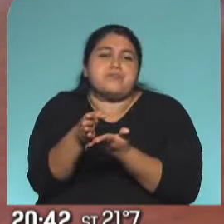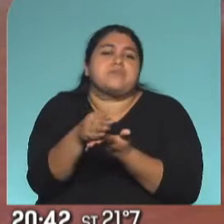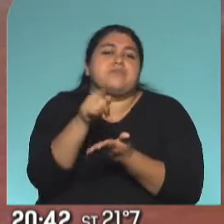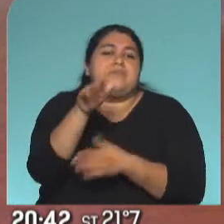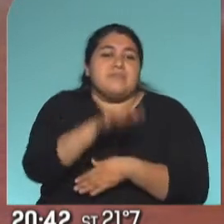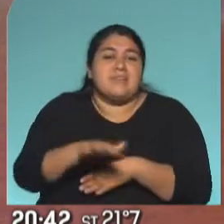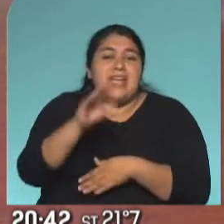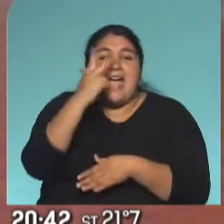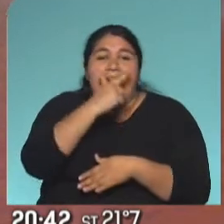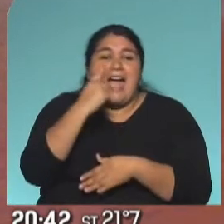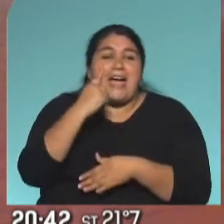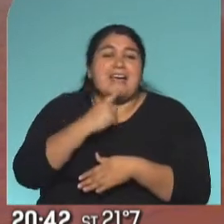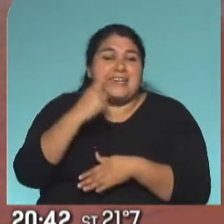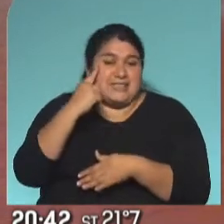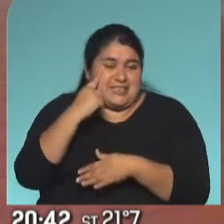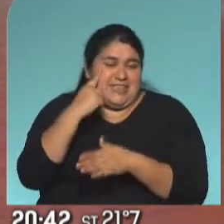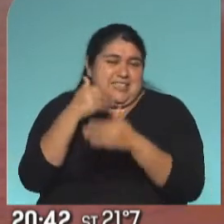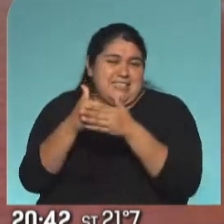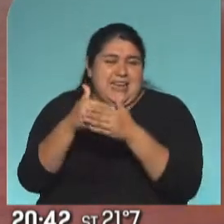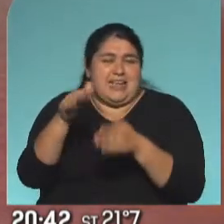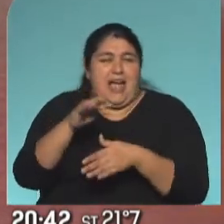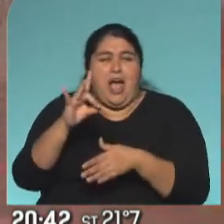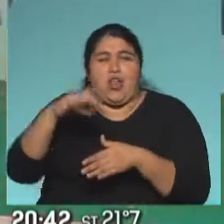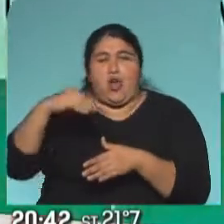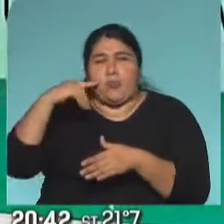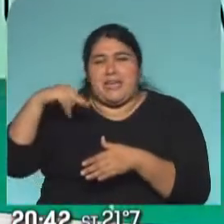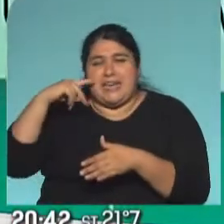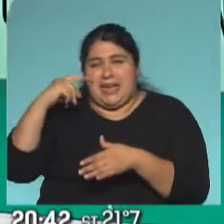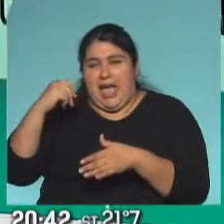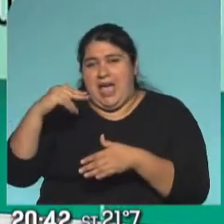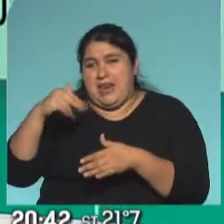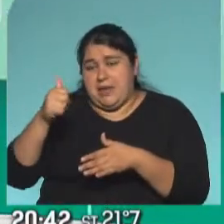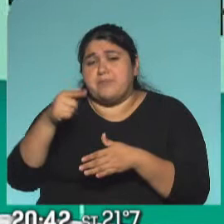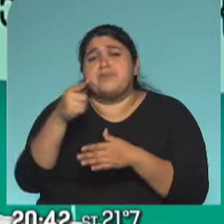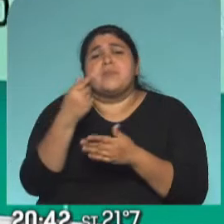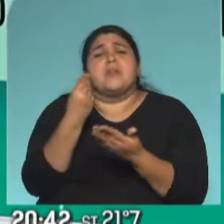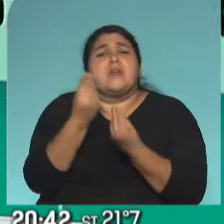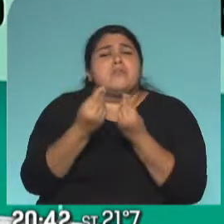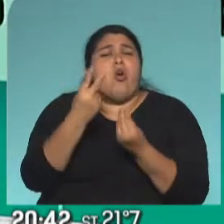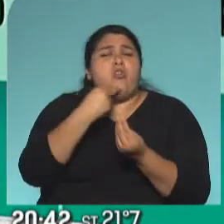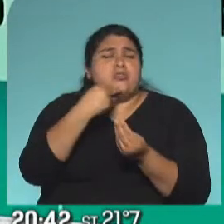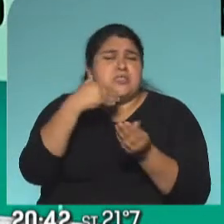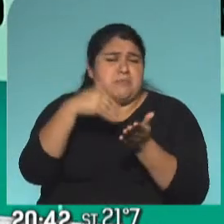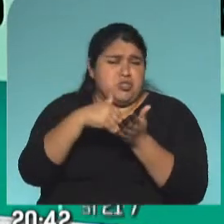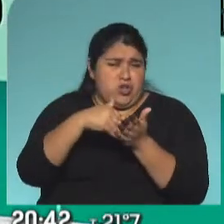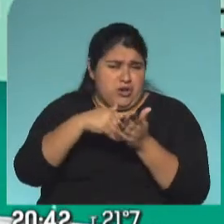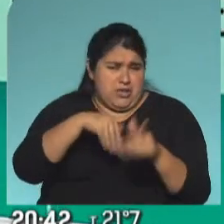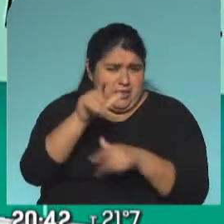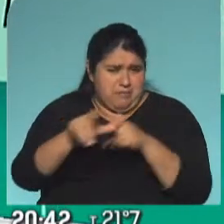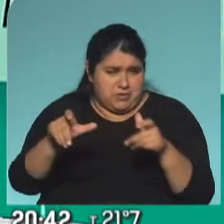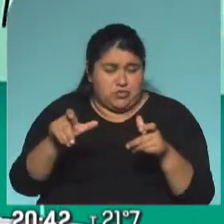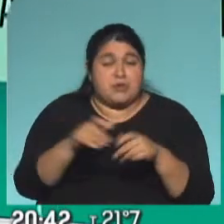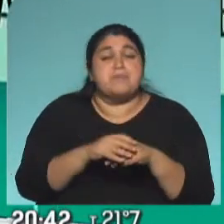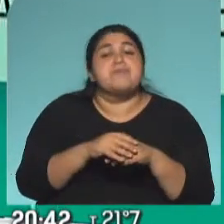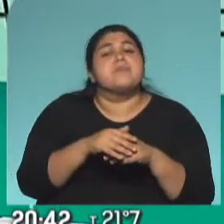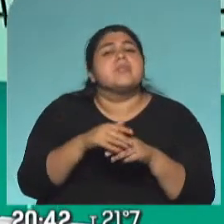Haití, que está pegado con República Dominicana. Una población de 11 millones de habitantes. Y atención, con este dato, como sabemos,